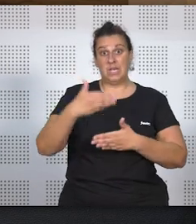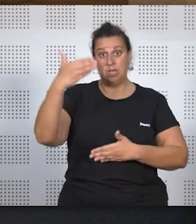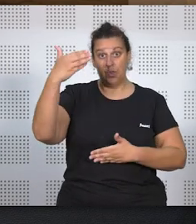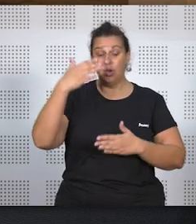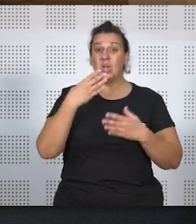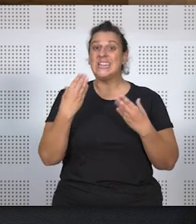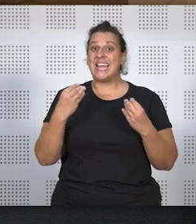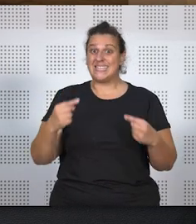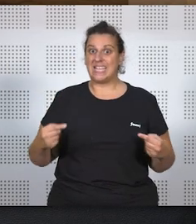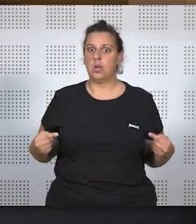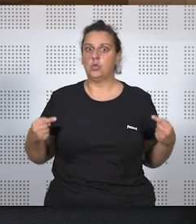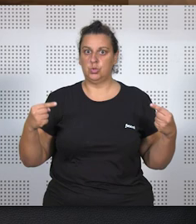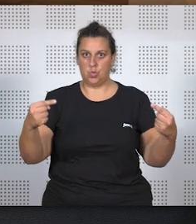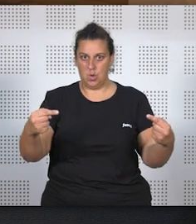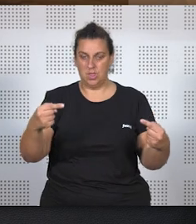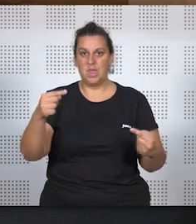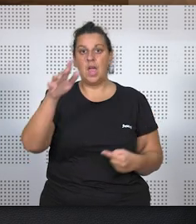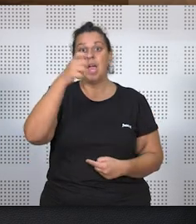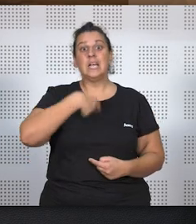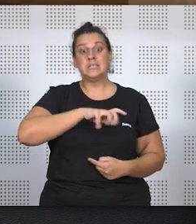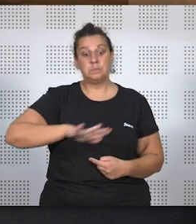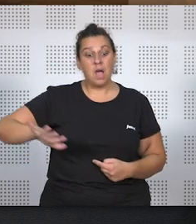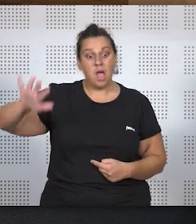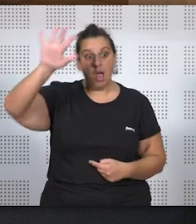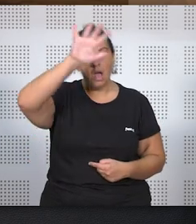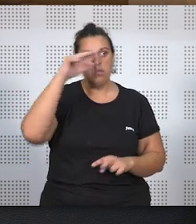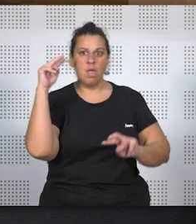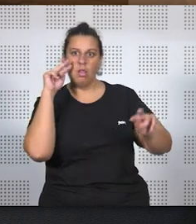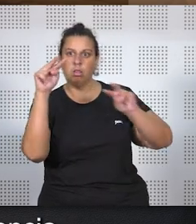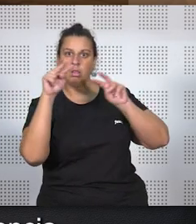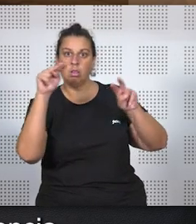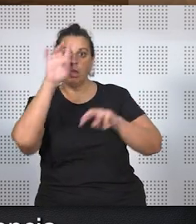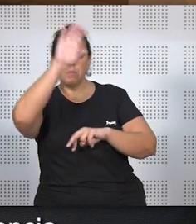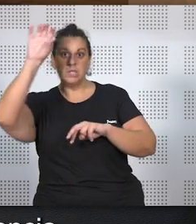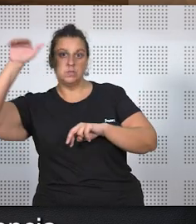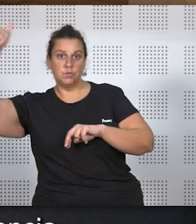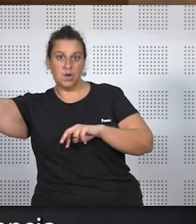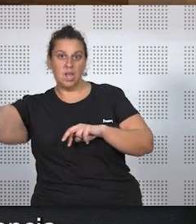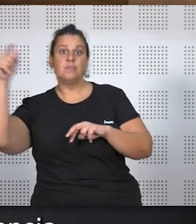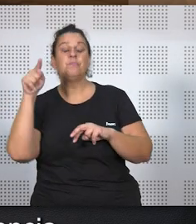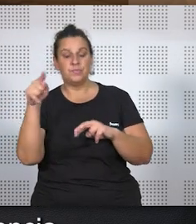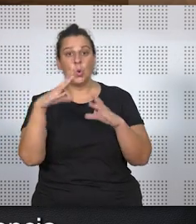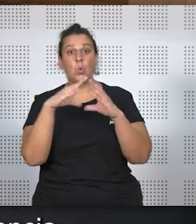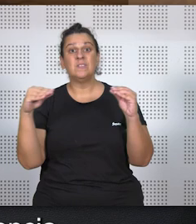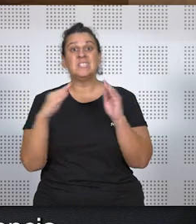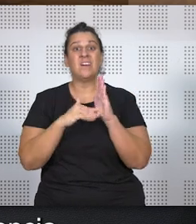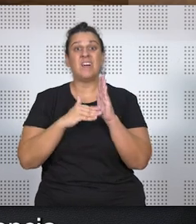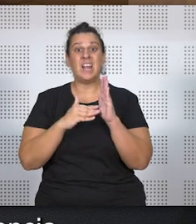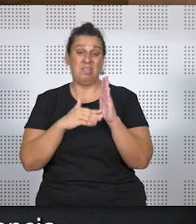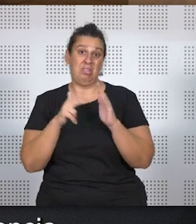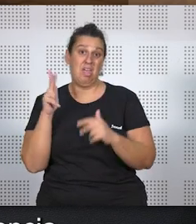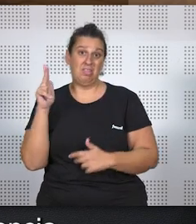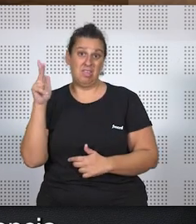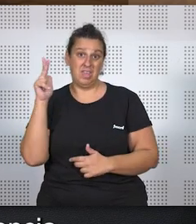tanta repercusión, no solo a nivel nacional, sino a nivel internacional. Bueno, los estudiantes de la Facultad de Derecho de Valencia